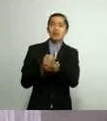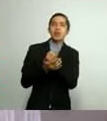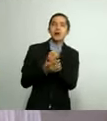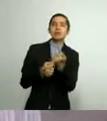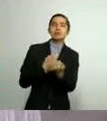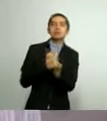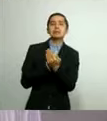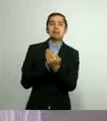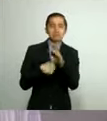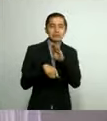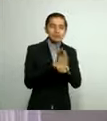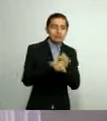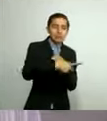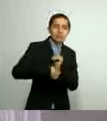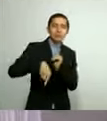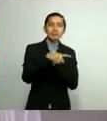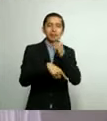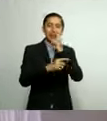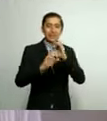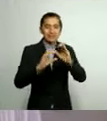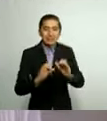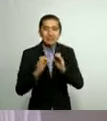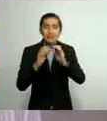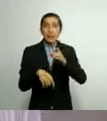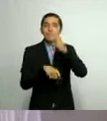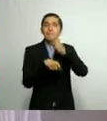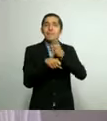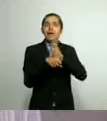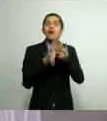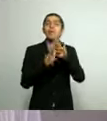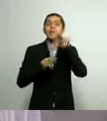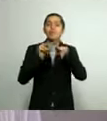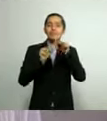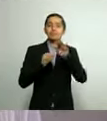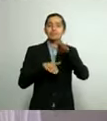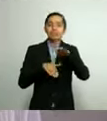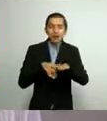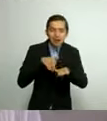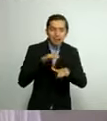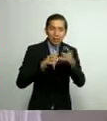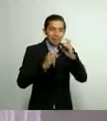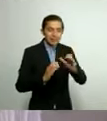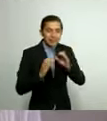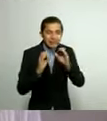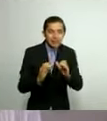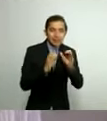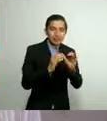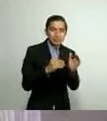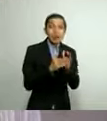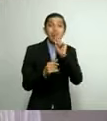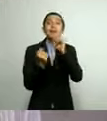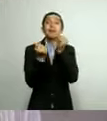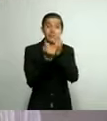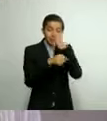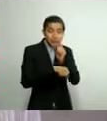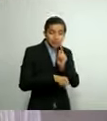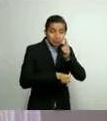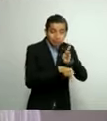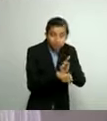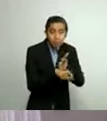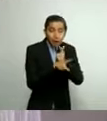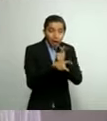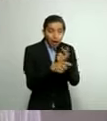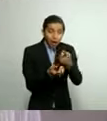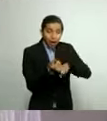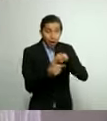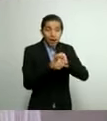el primer nivel de atención, una tarea indispensable para la detección y seguimiento